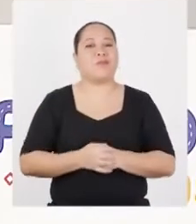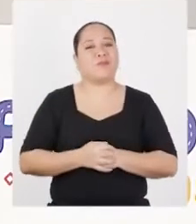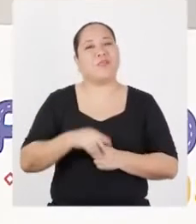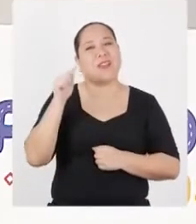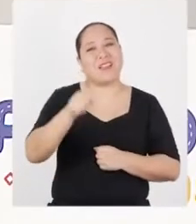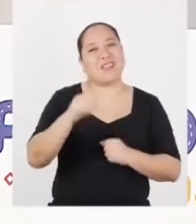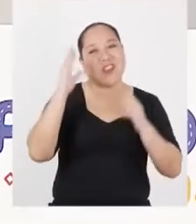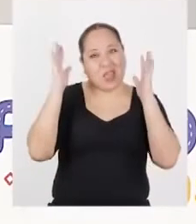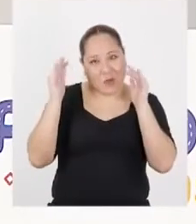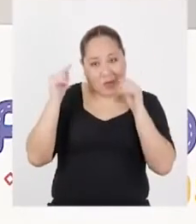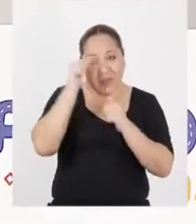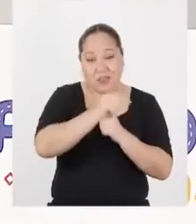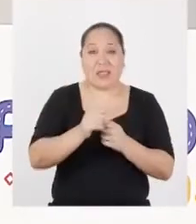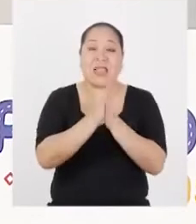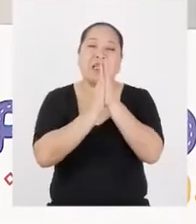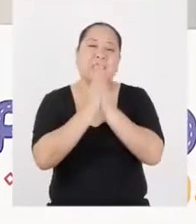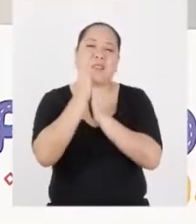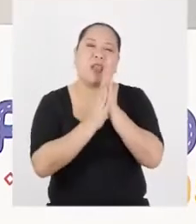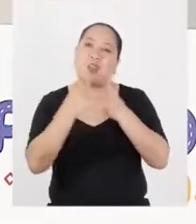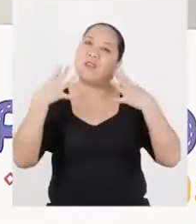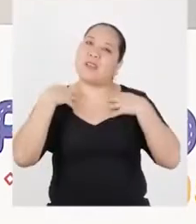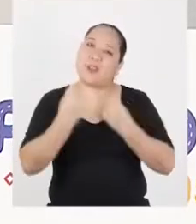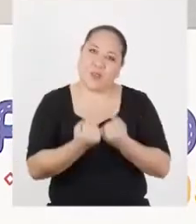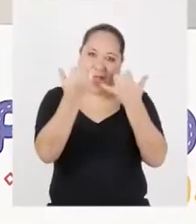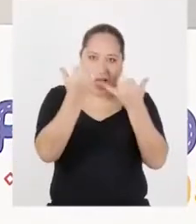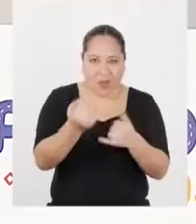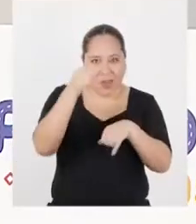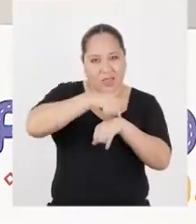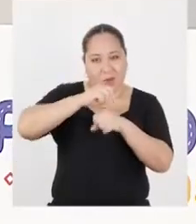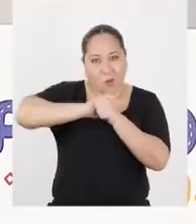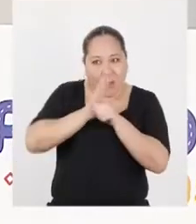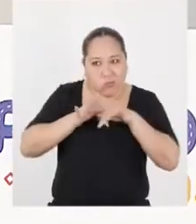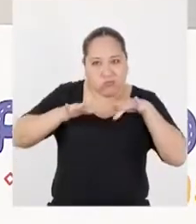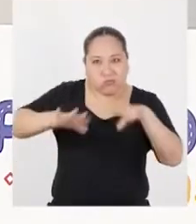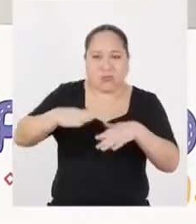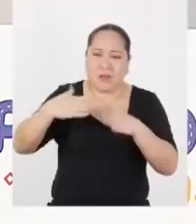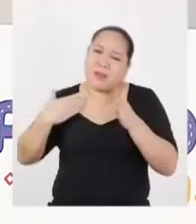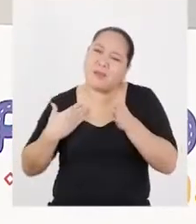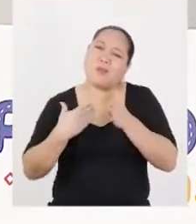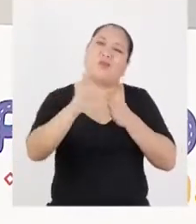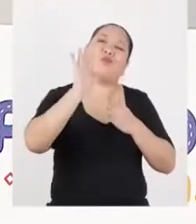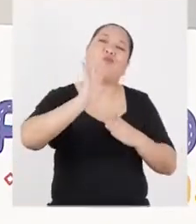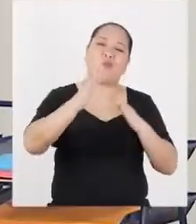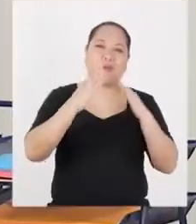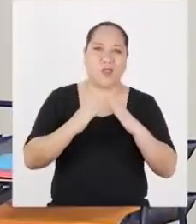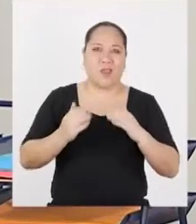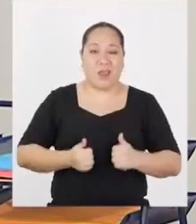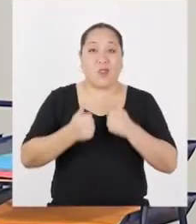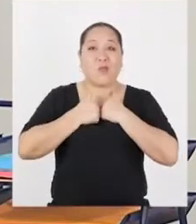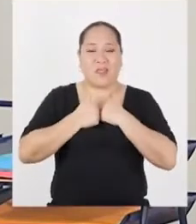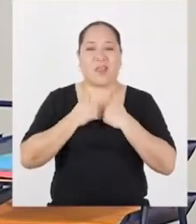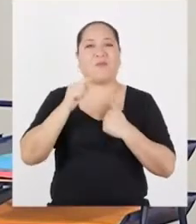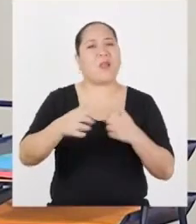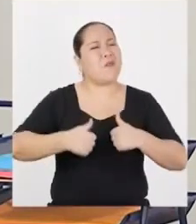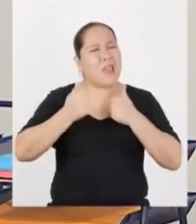Y con eso nos despedimos deseándoles mucha salud ahora, durante la pandemia y todo el resto de su vida. Una vida